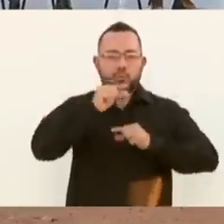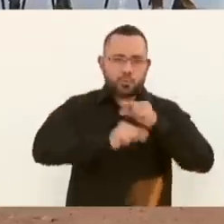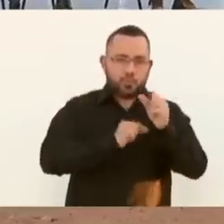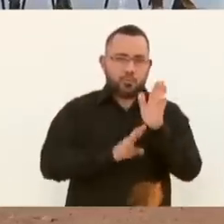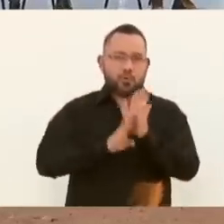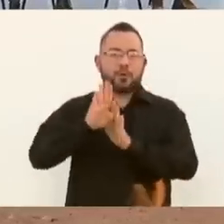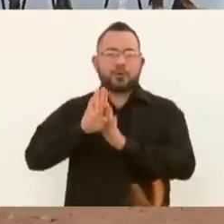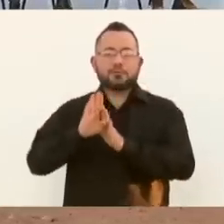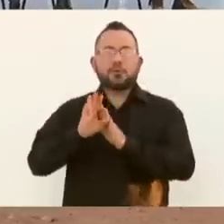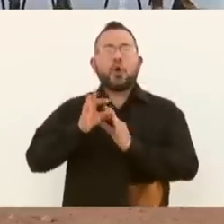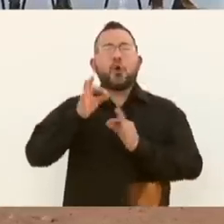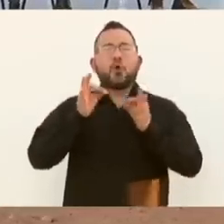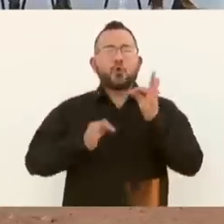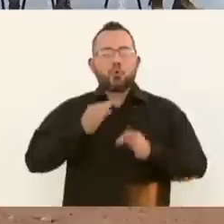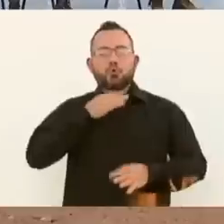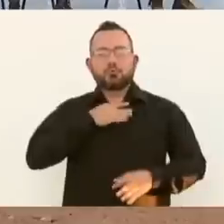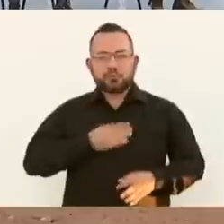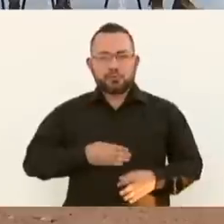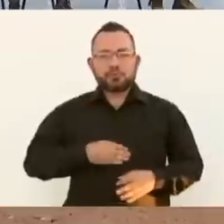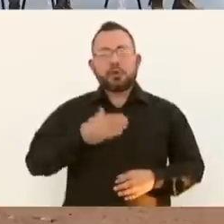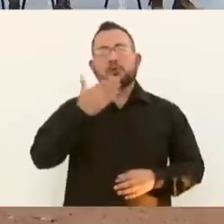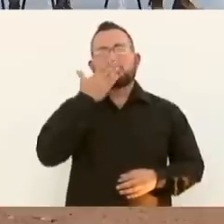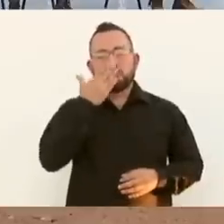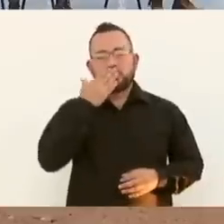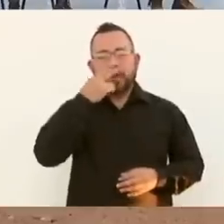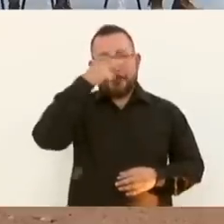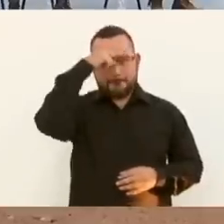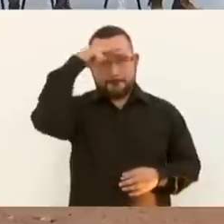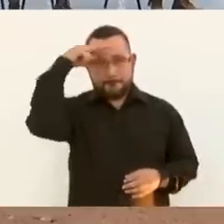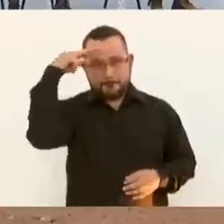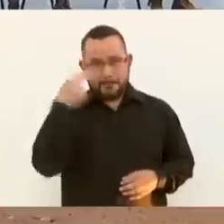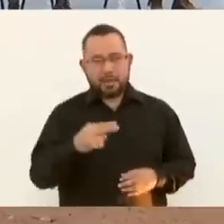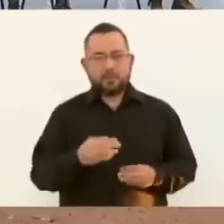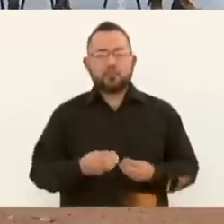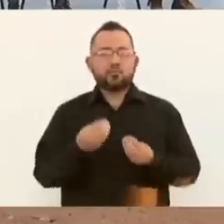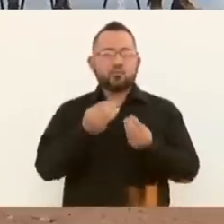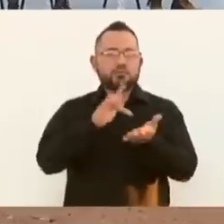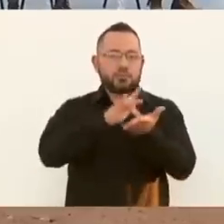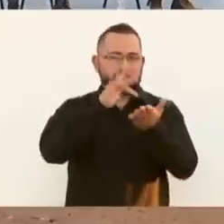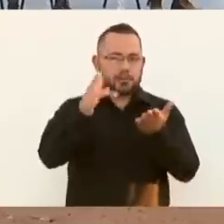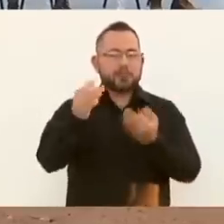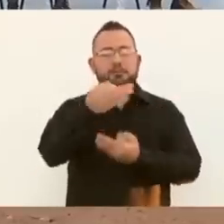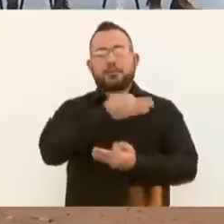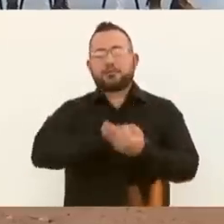Sonora y de México. Muchas gracias de todo corazón.